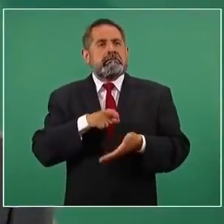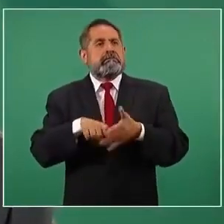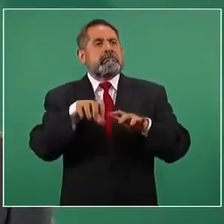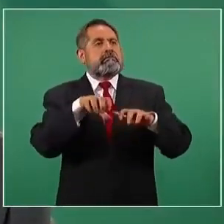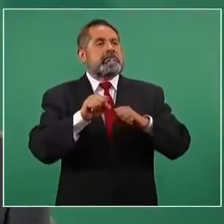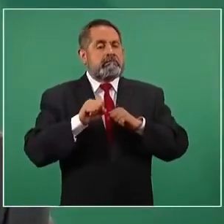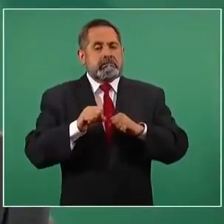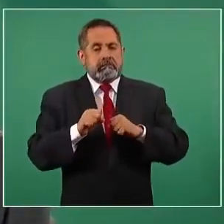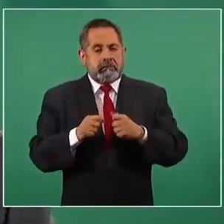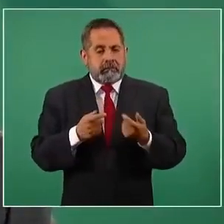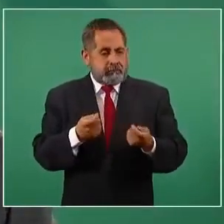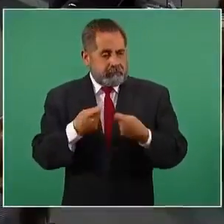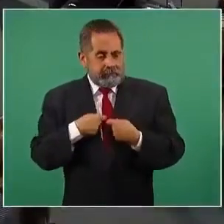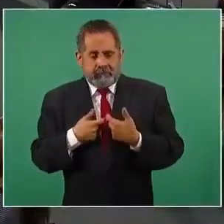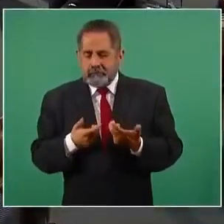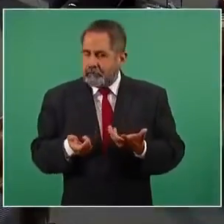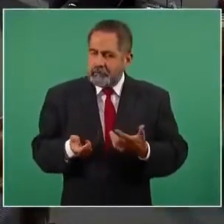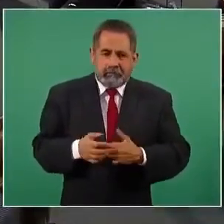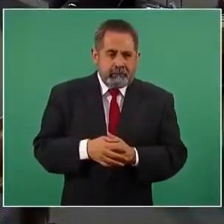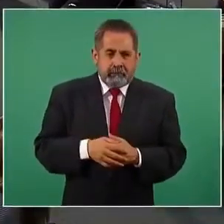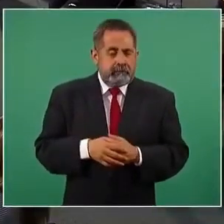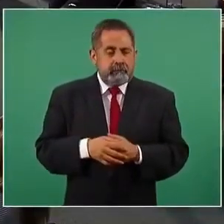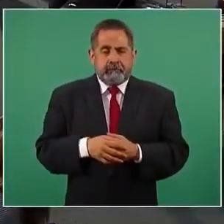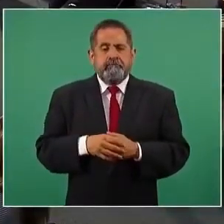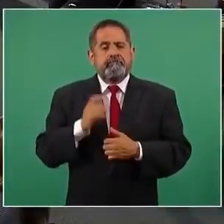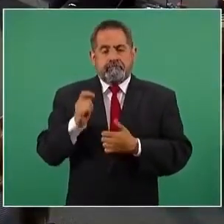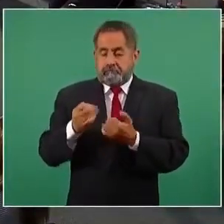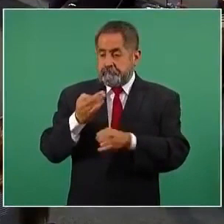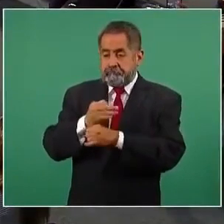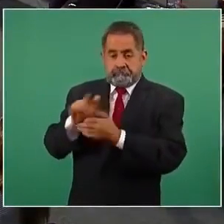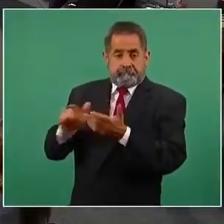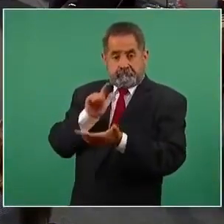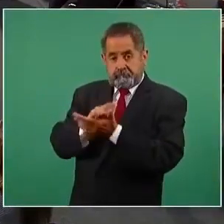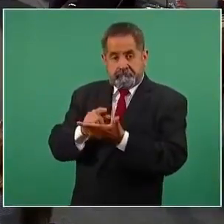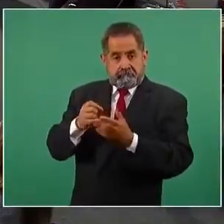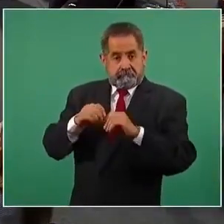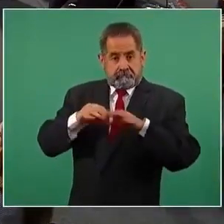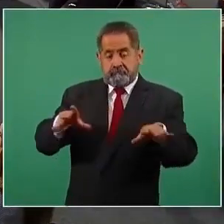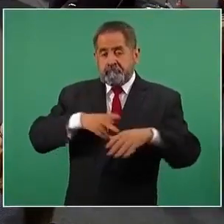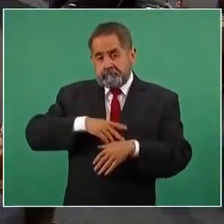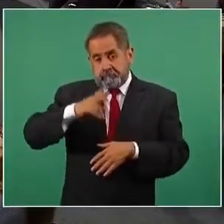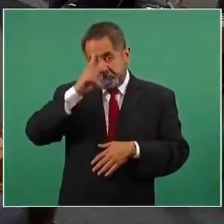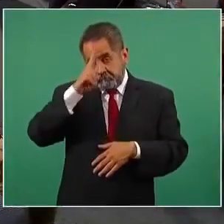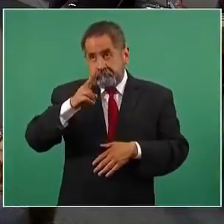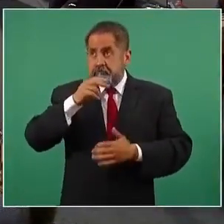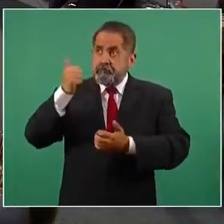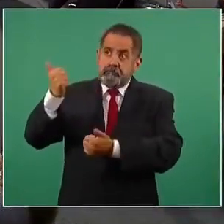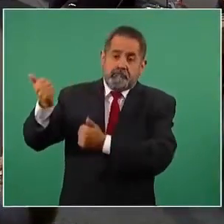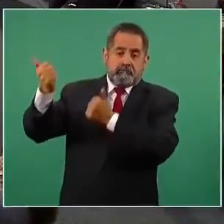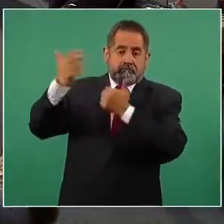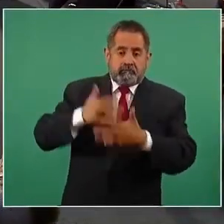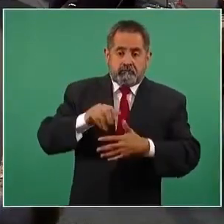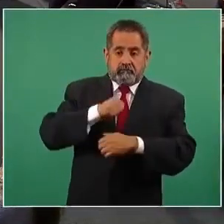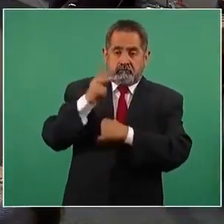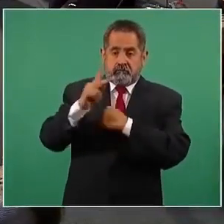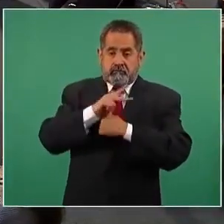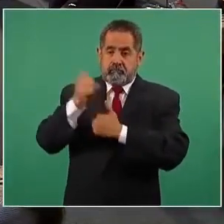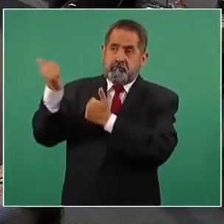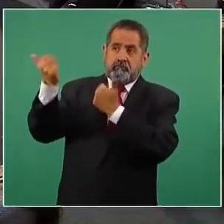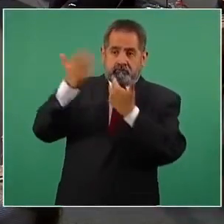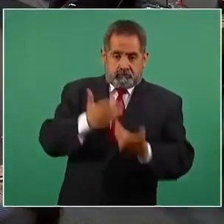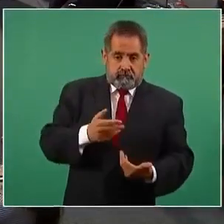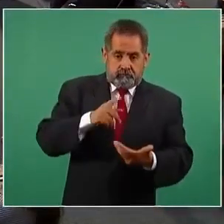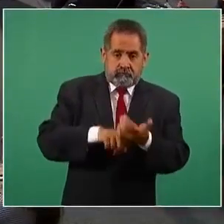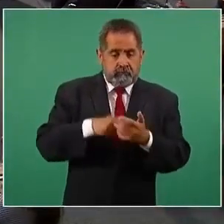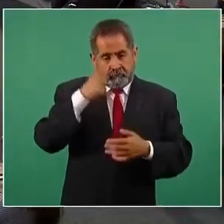recibir estos productos. Hay un decreto vigente de prohibición de importación de los vapeadores